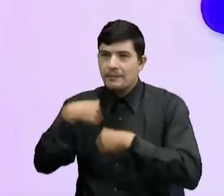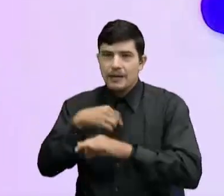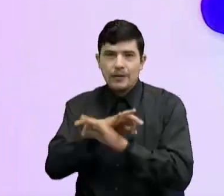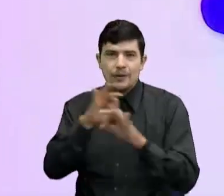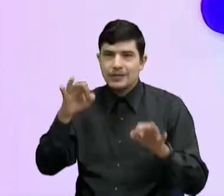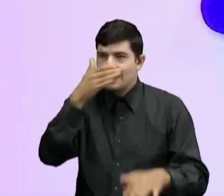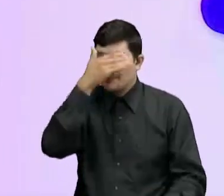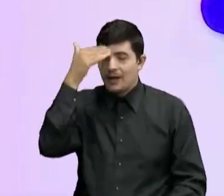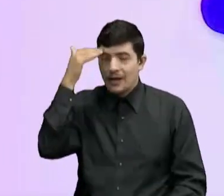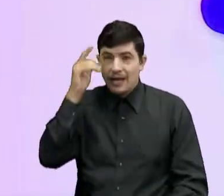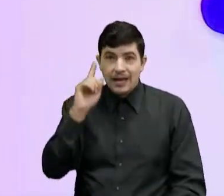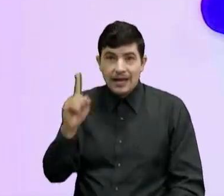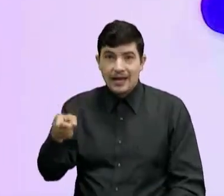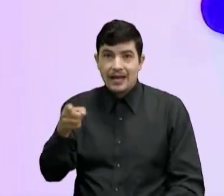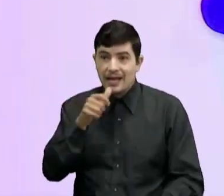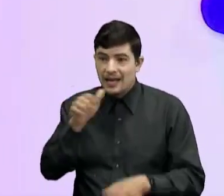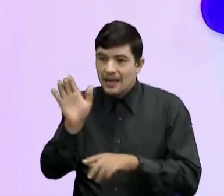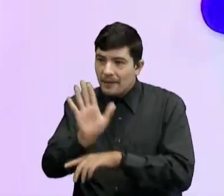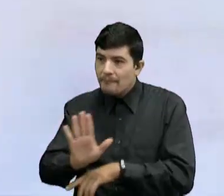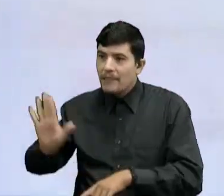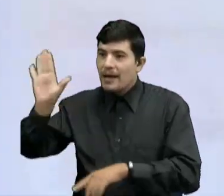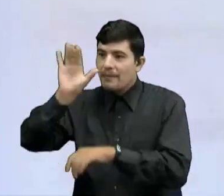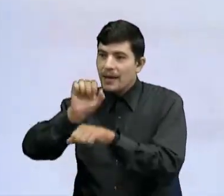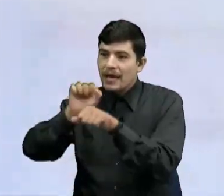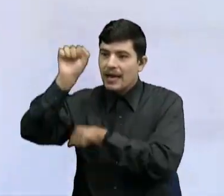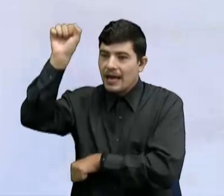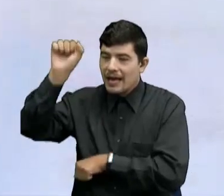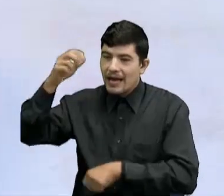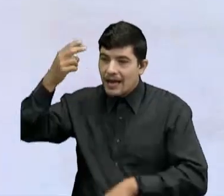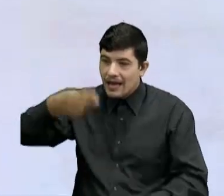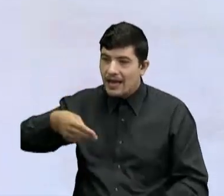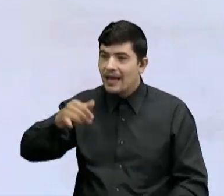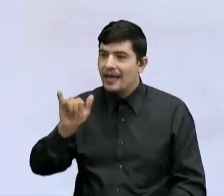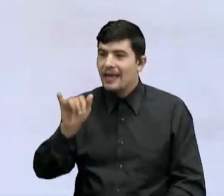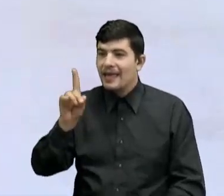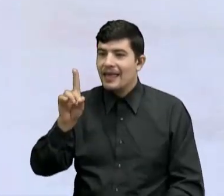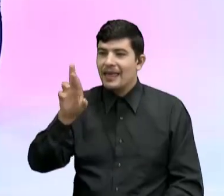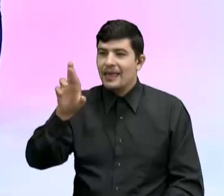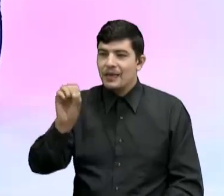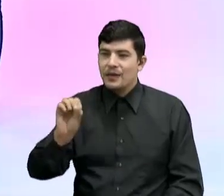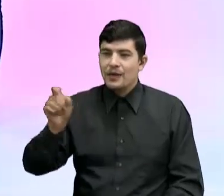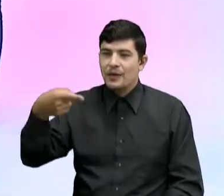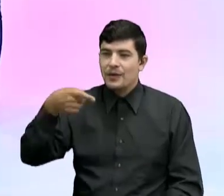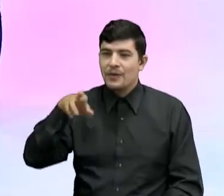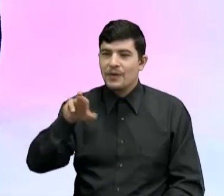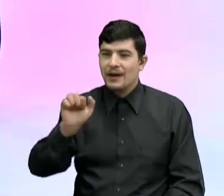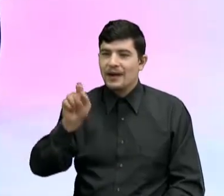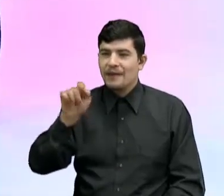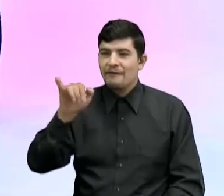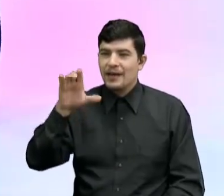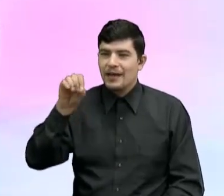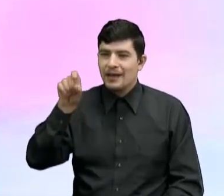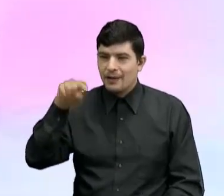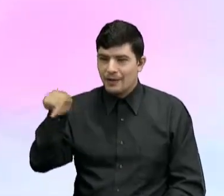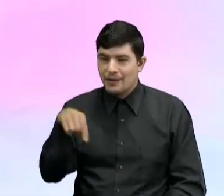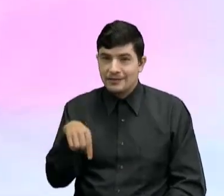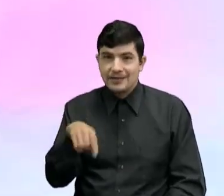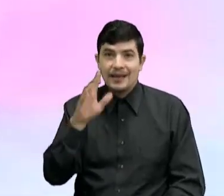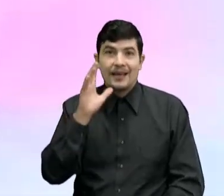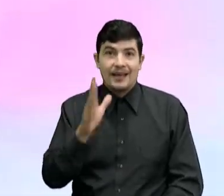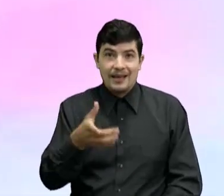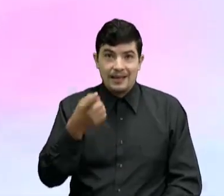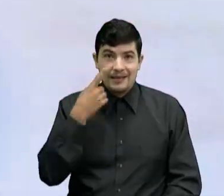olvidado Se llaman los Mapas Mapa hidrográficos ¿Vio?